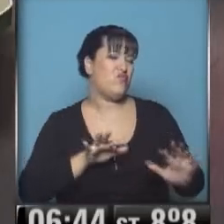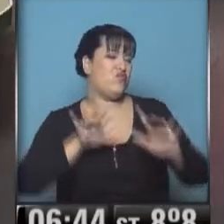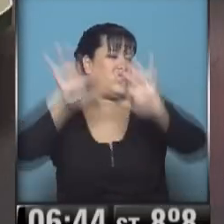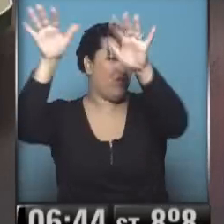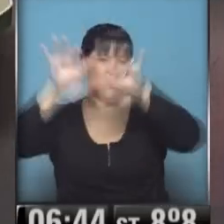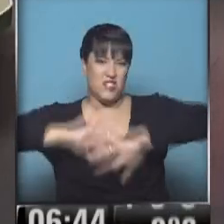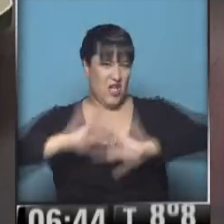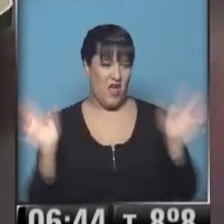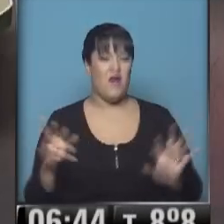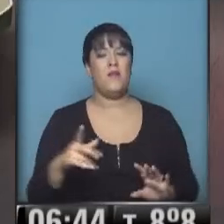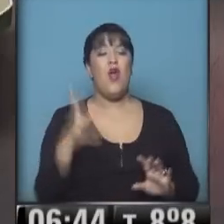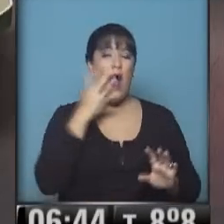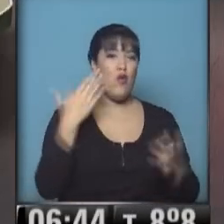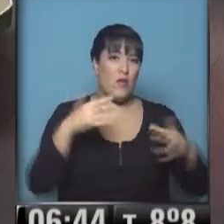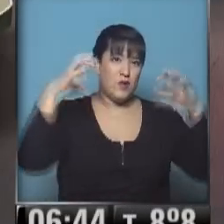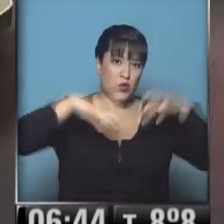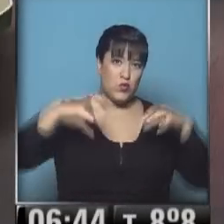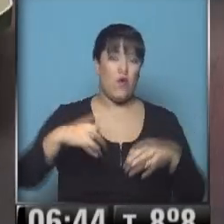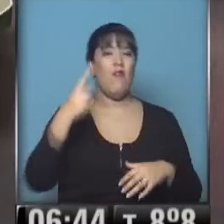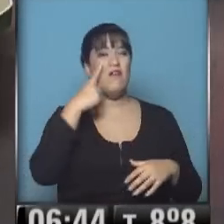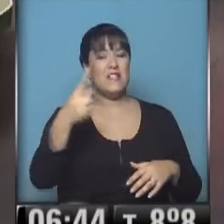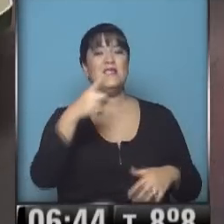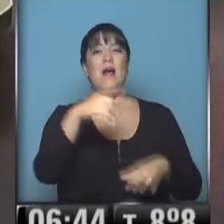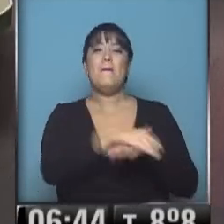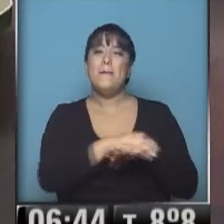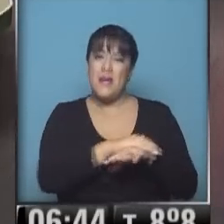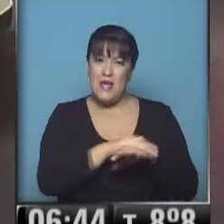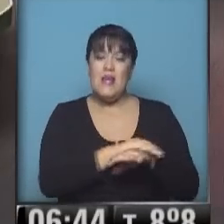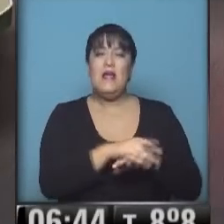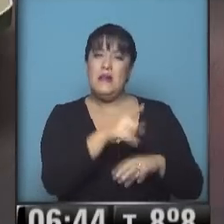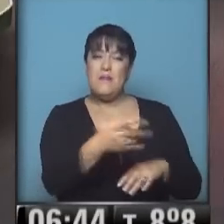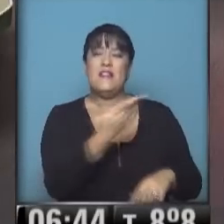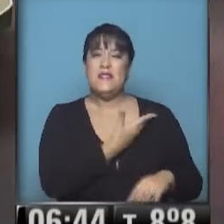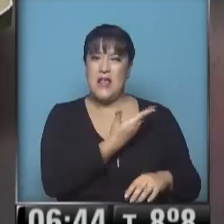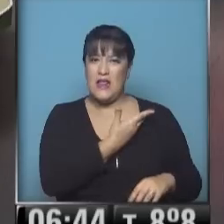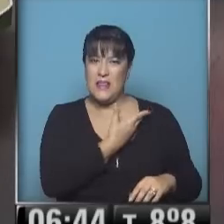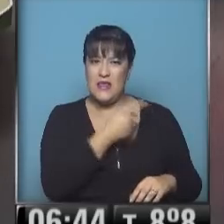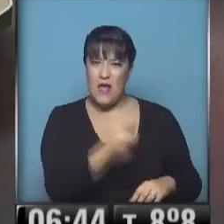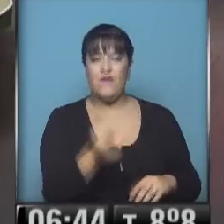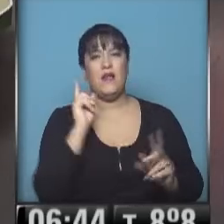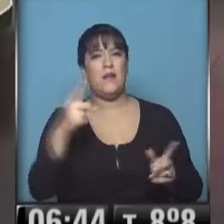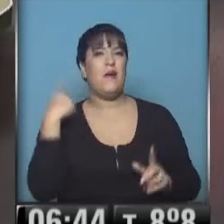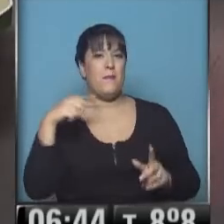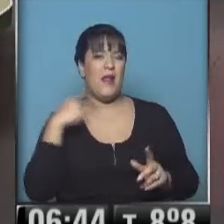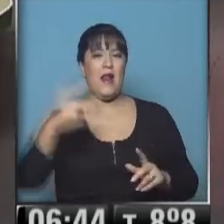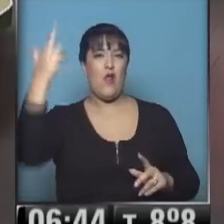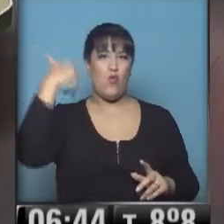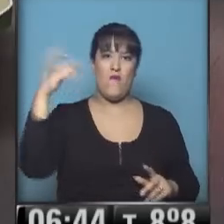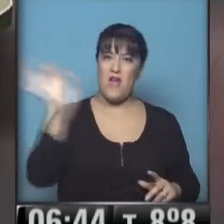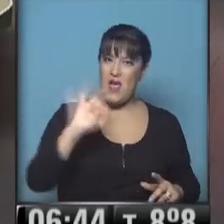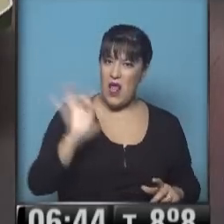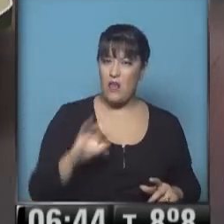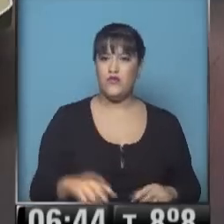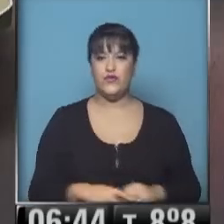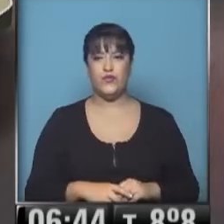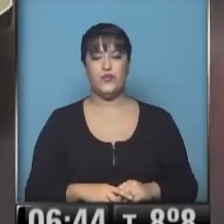Para terminar en el centro, vemos las mínimas que todavía son un poquito altas para Santa Fe y para Paraná con 9 grados. El resto,